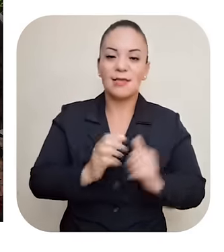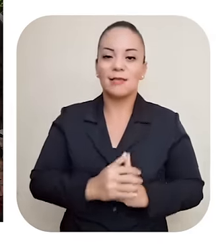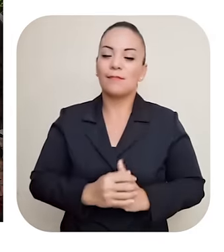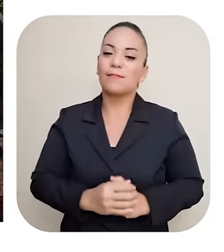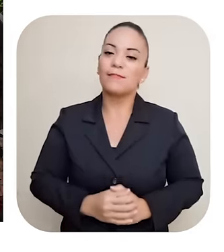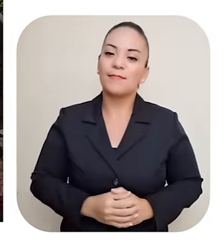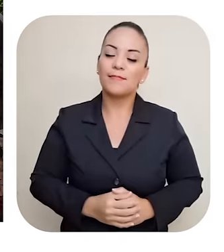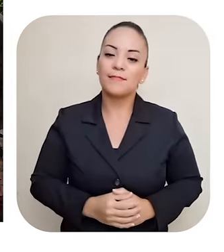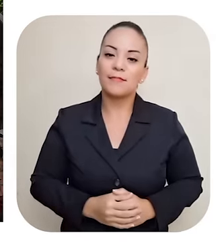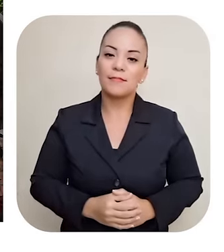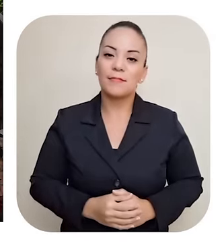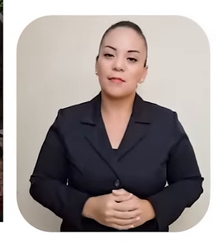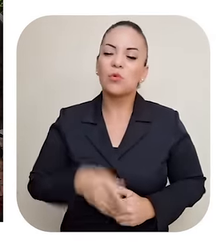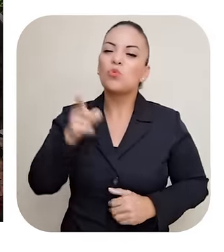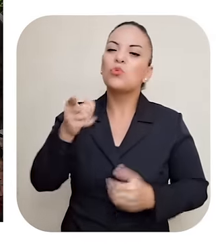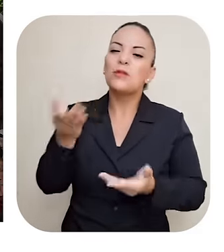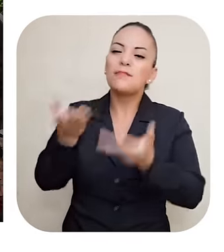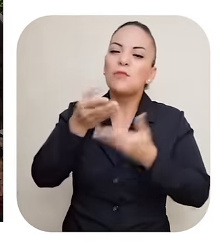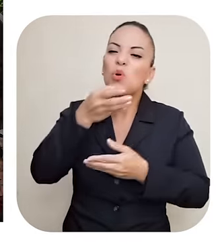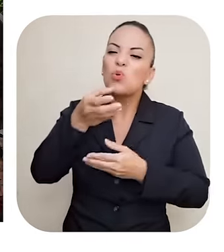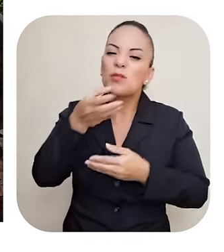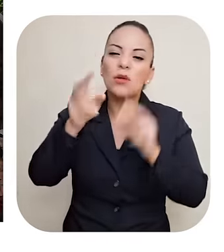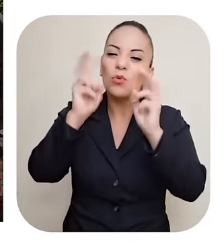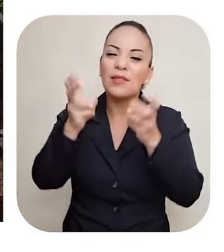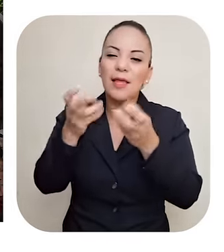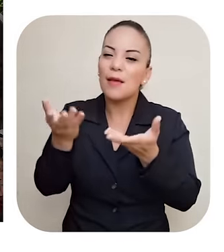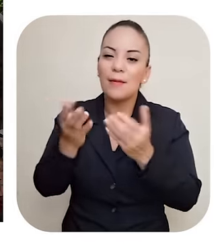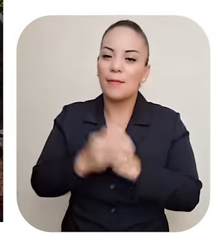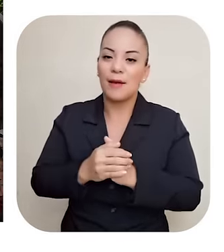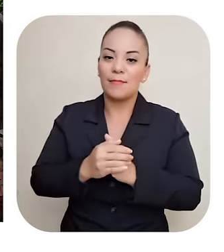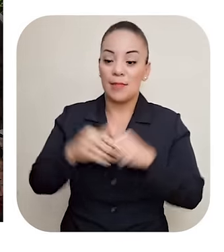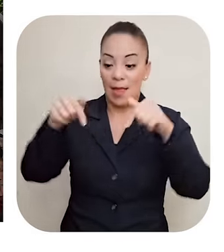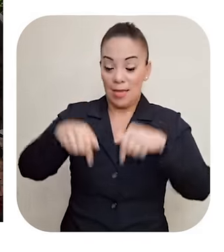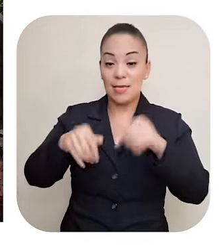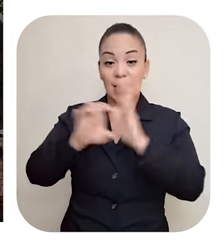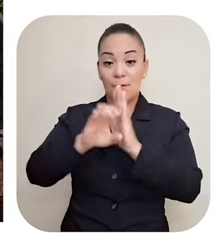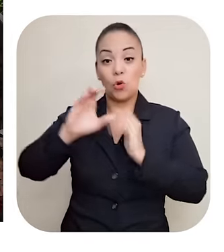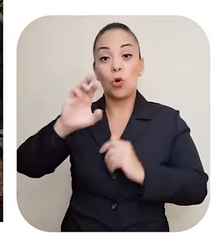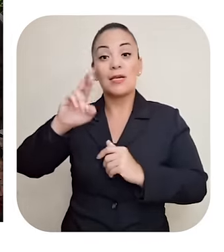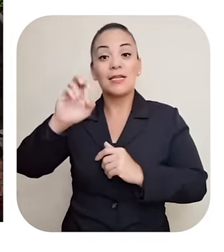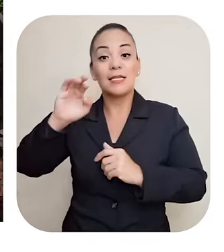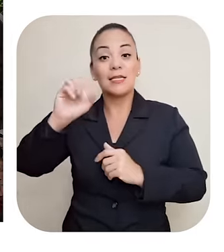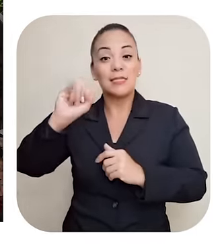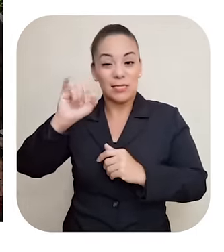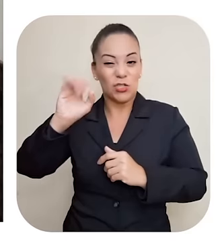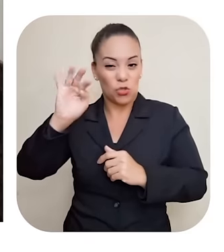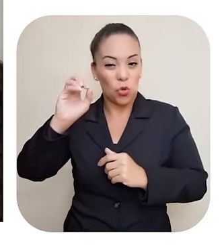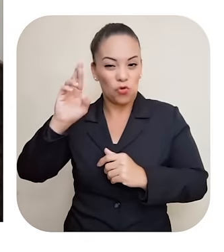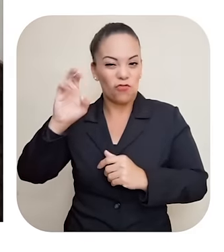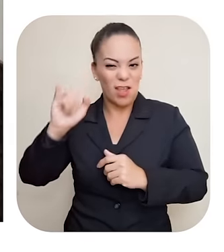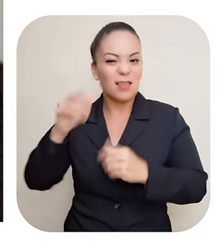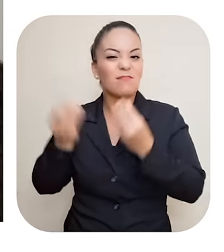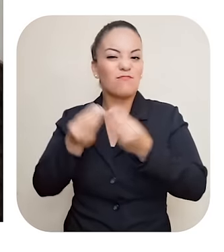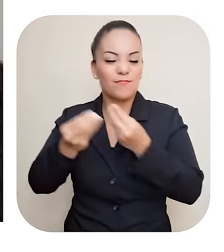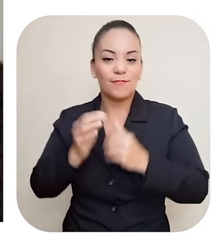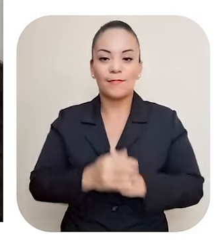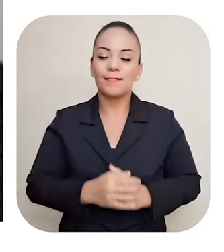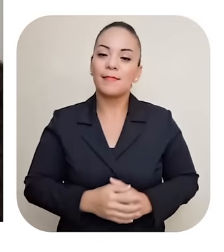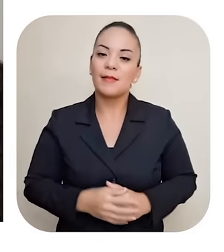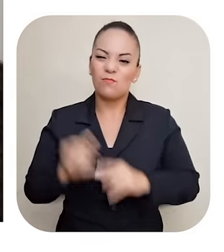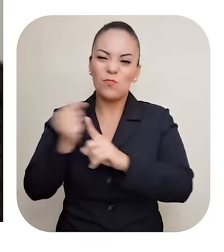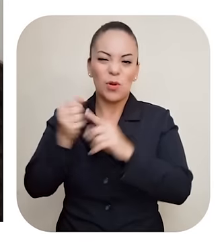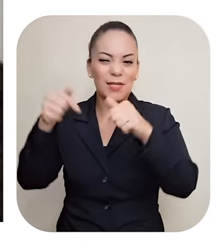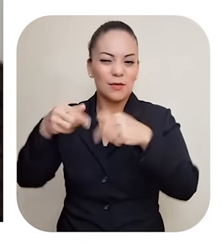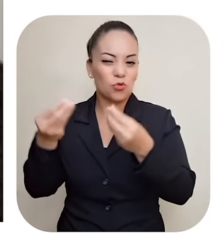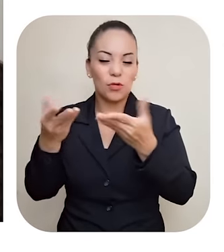Aquí en Cristo Rey Que hay mucha violencia Urge Por mucho tiempo Se ha dejado pasar Y ha pasado mucha agua Bajo